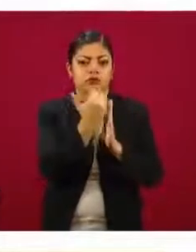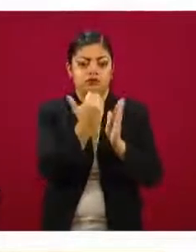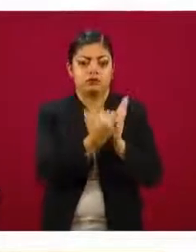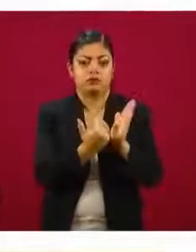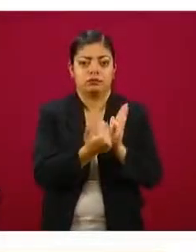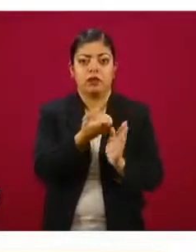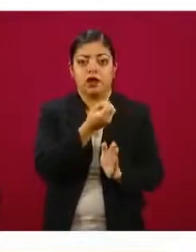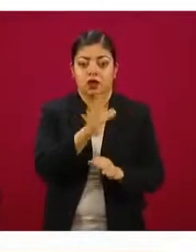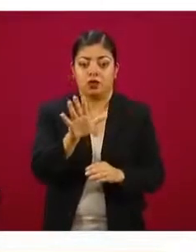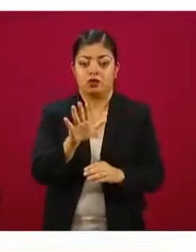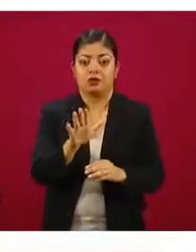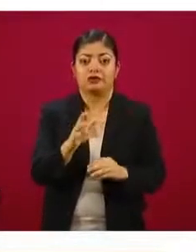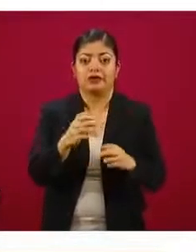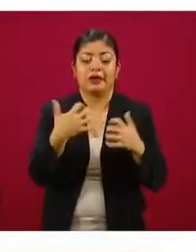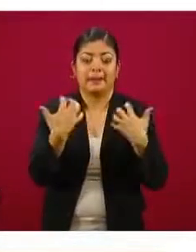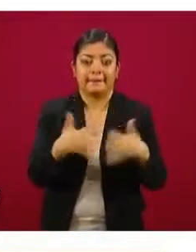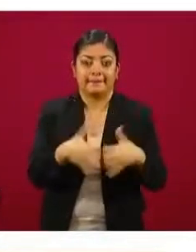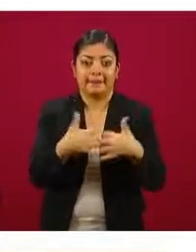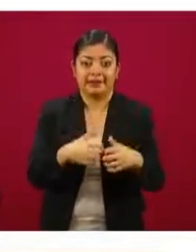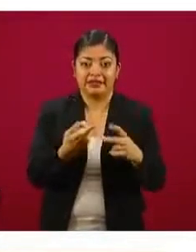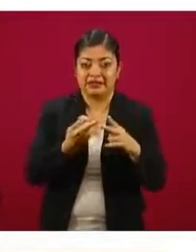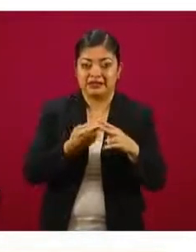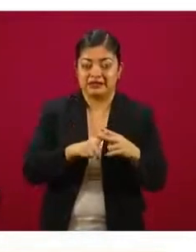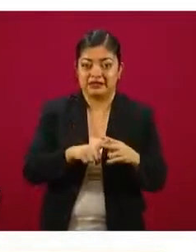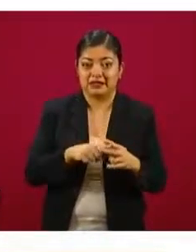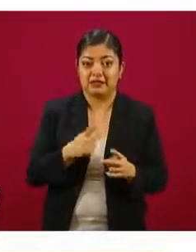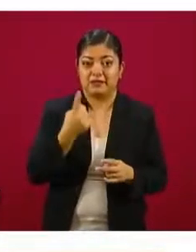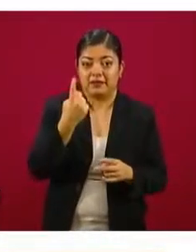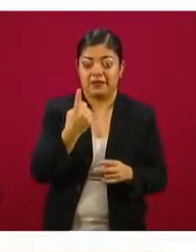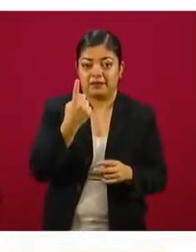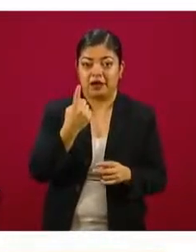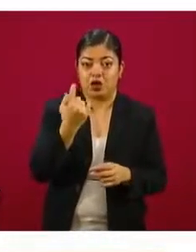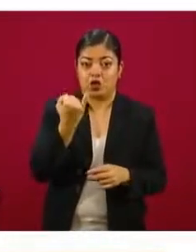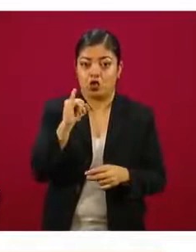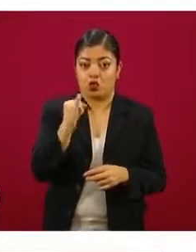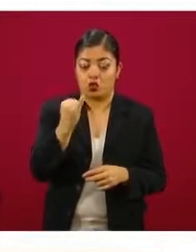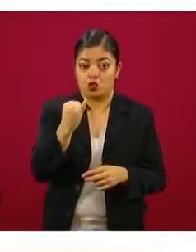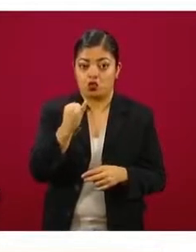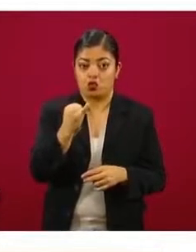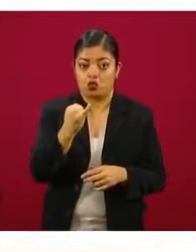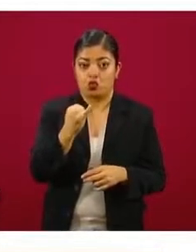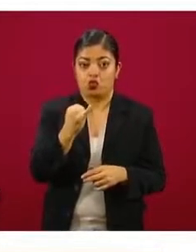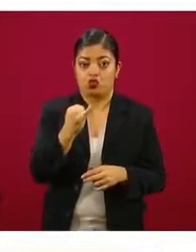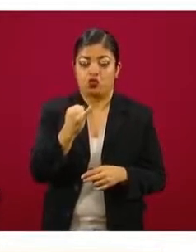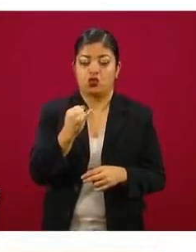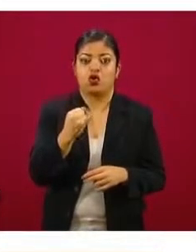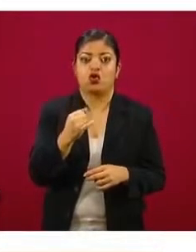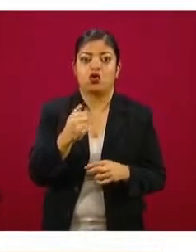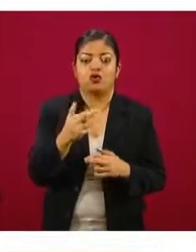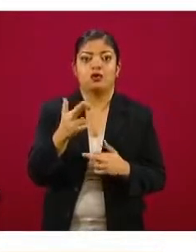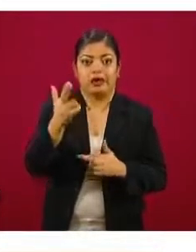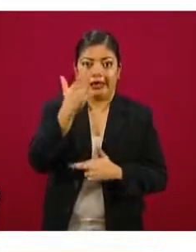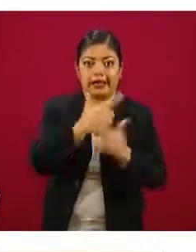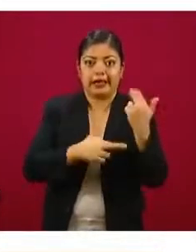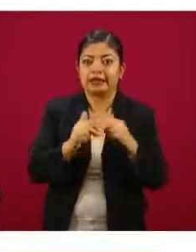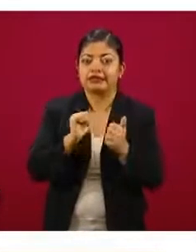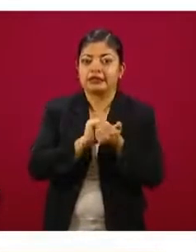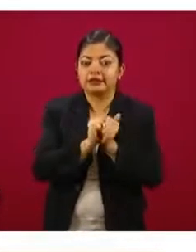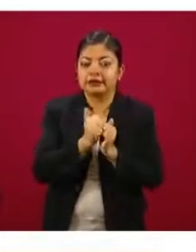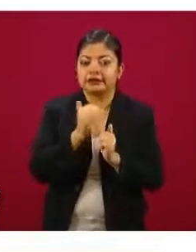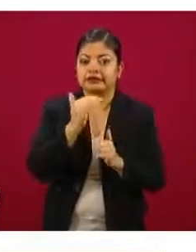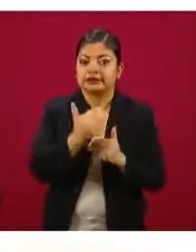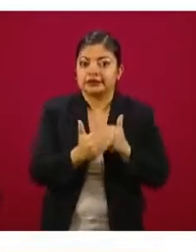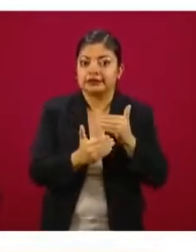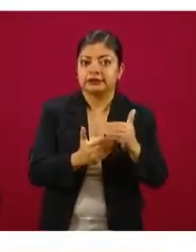empresas que el primero de junio van a empezar a regresar de manera gradual y escalonada hayan